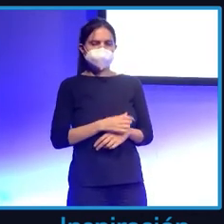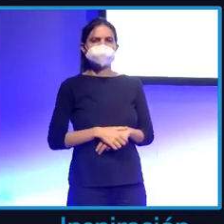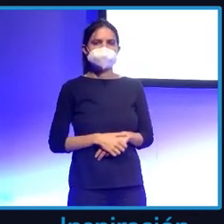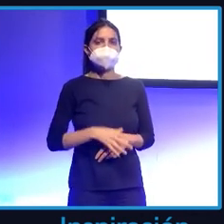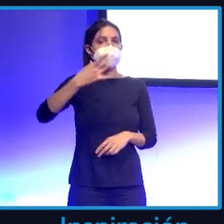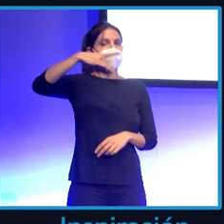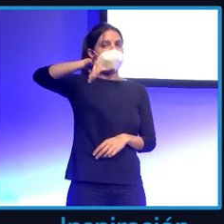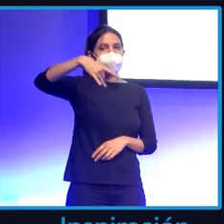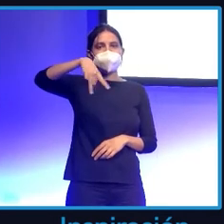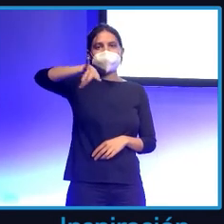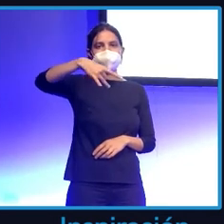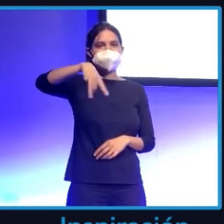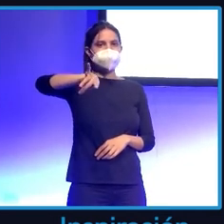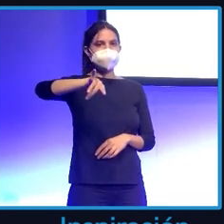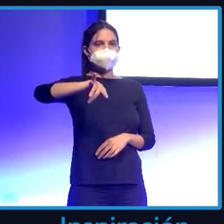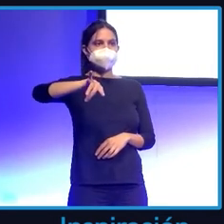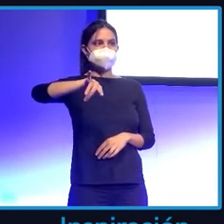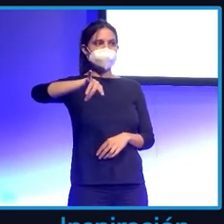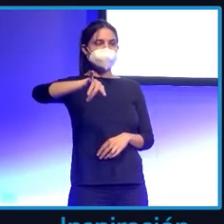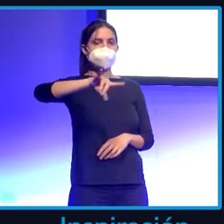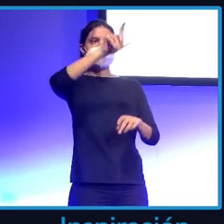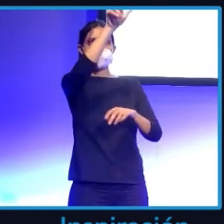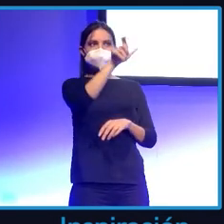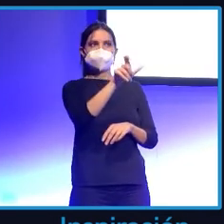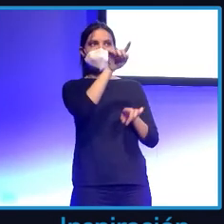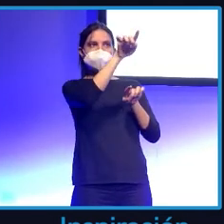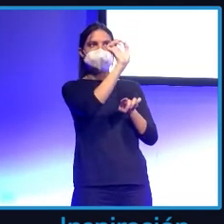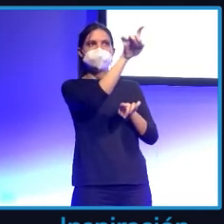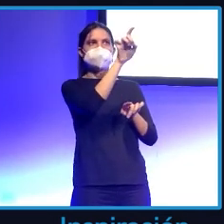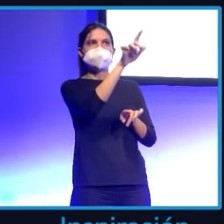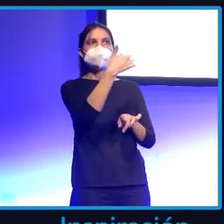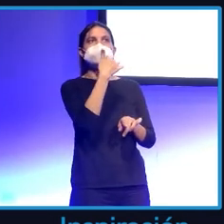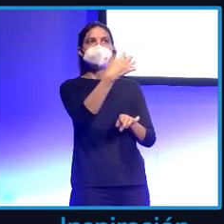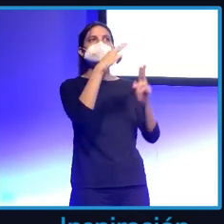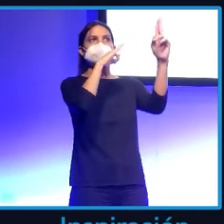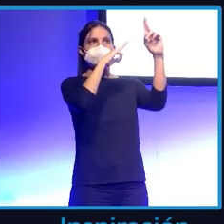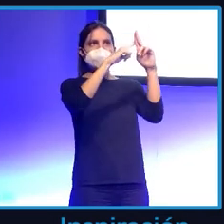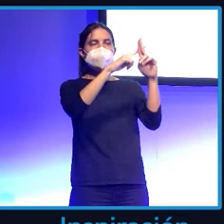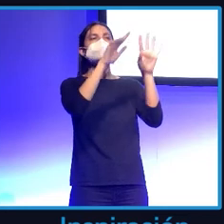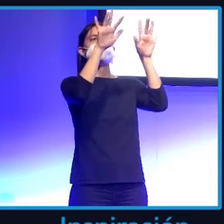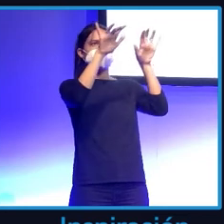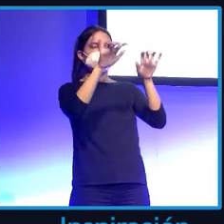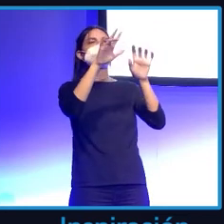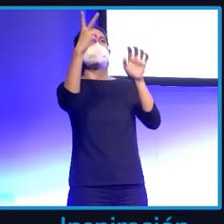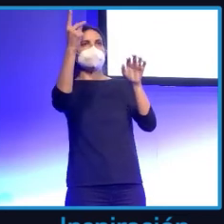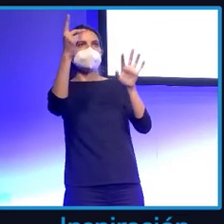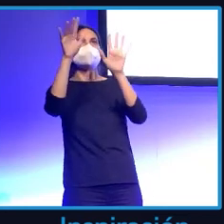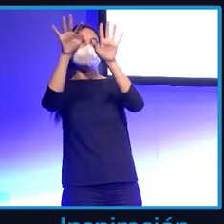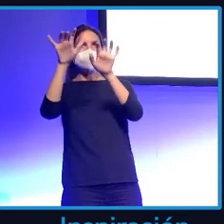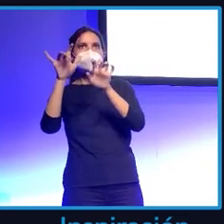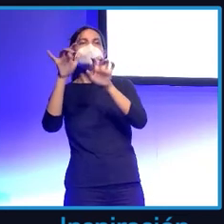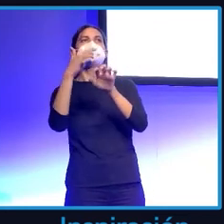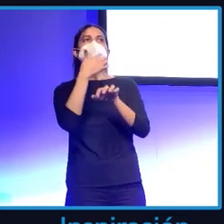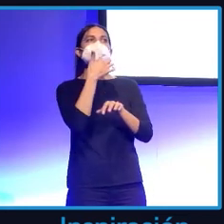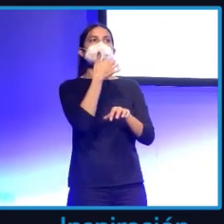Simplemente le doy al comando buscar personas, me dice que inserte el nombre, pongo el nombre, los apellidos, me dice que